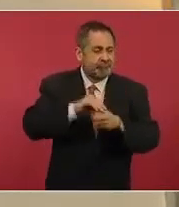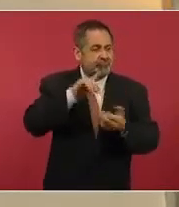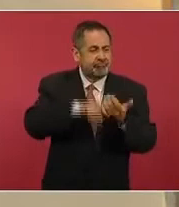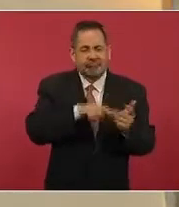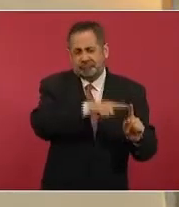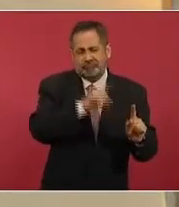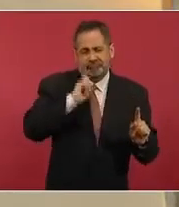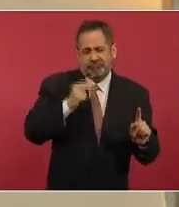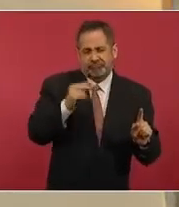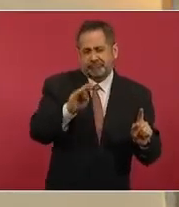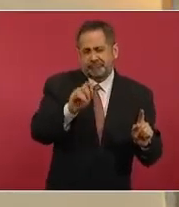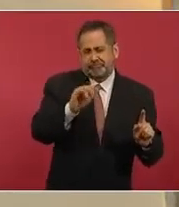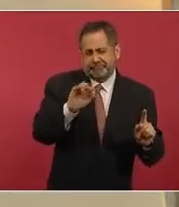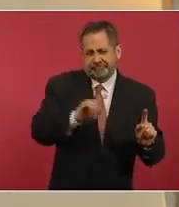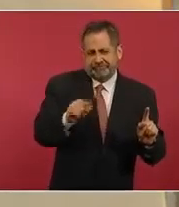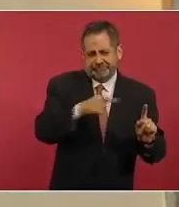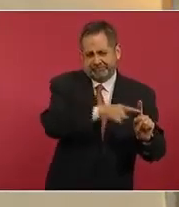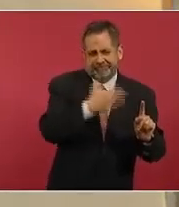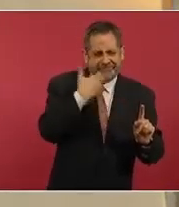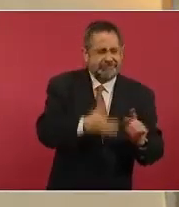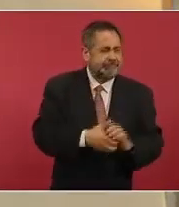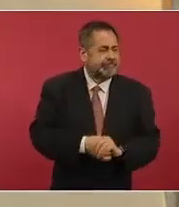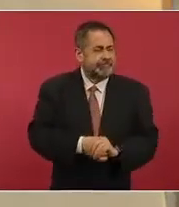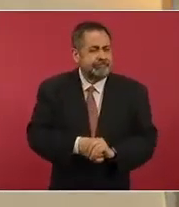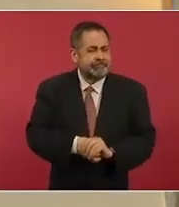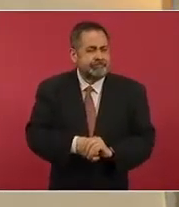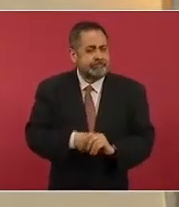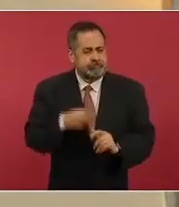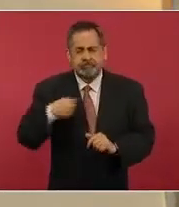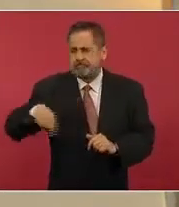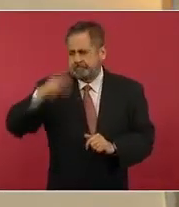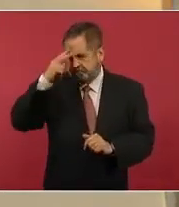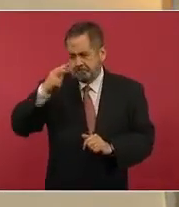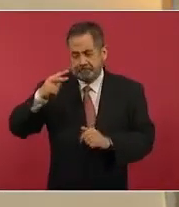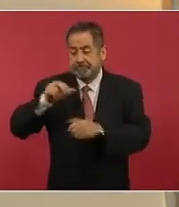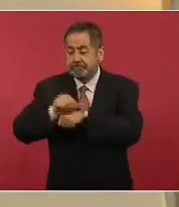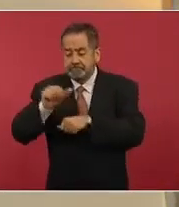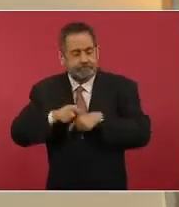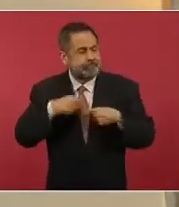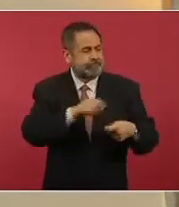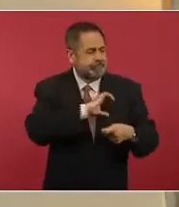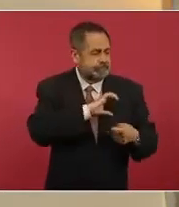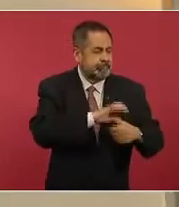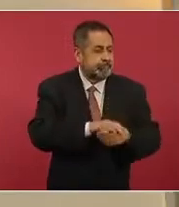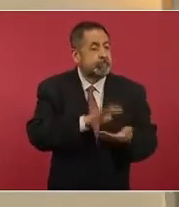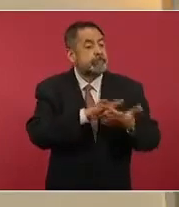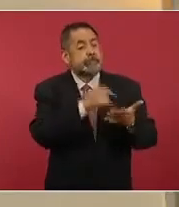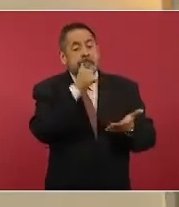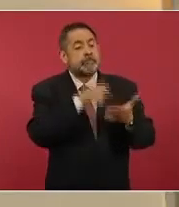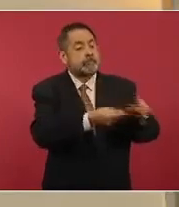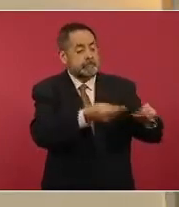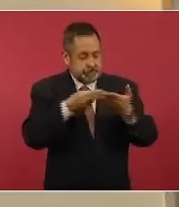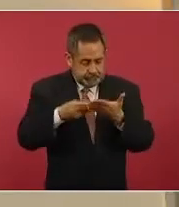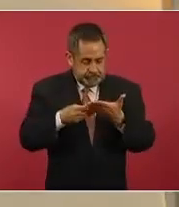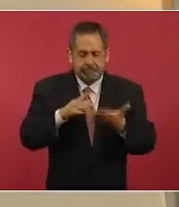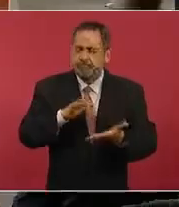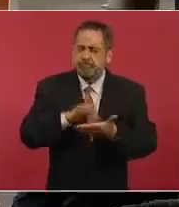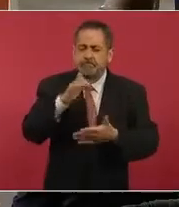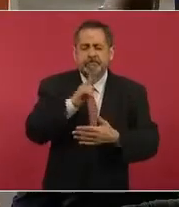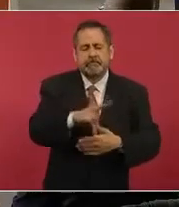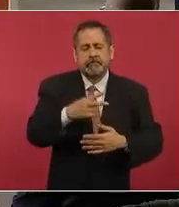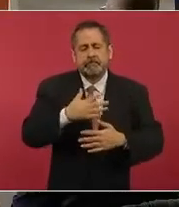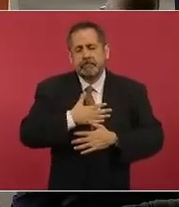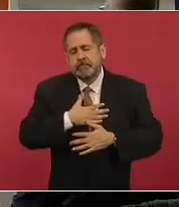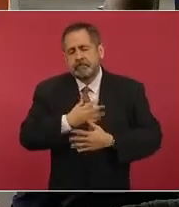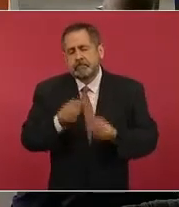amamos y valoramos los argentinos. Quiero agradecerte las palabras que has escrito en tu carta. Han sido un bálsamo